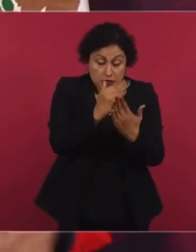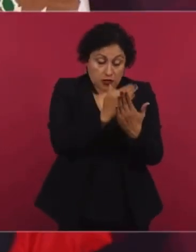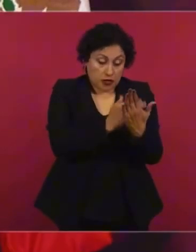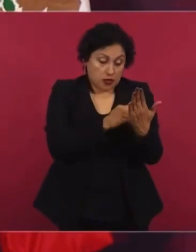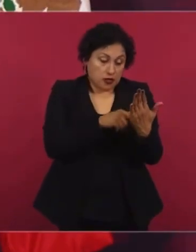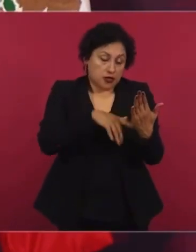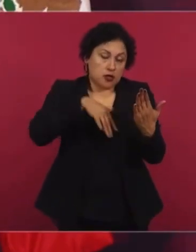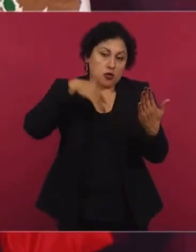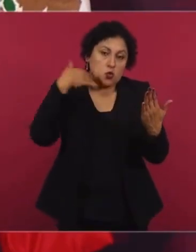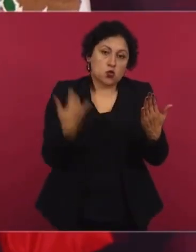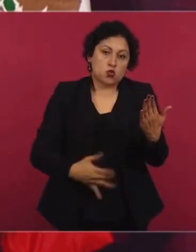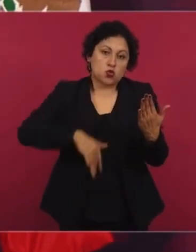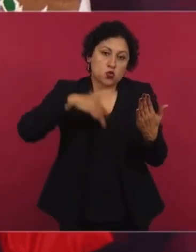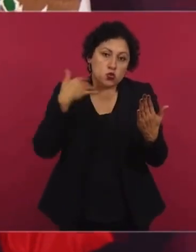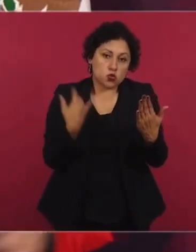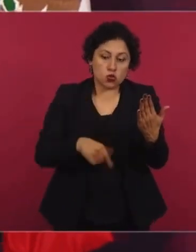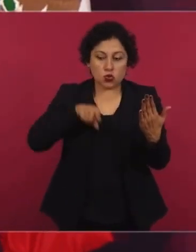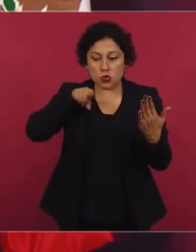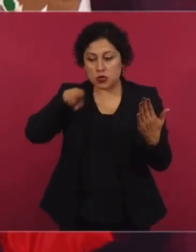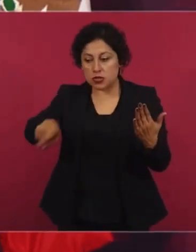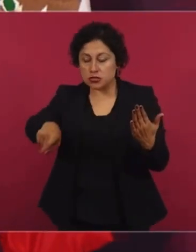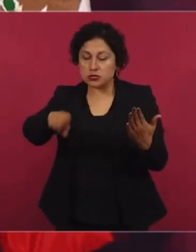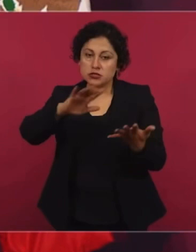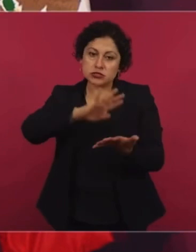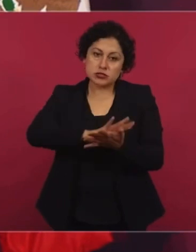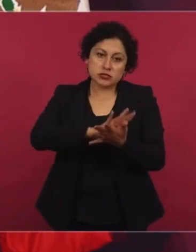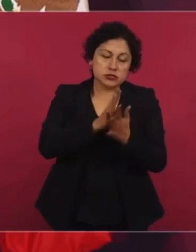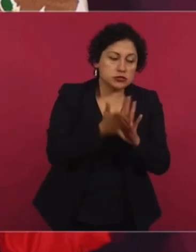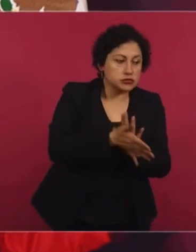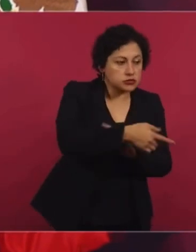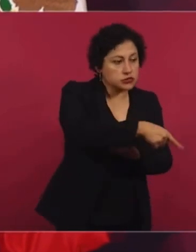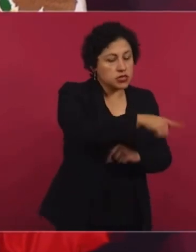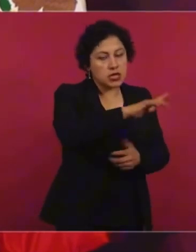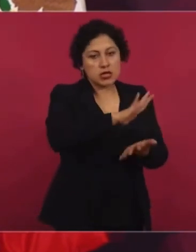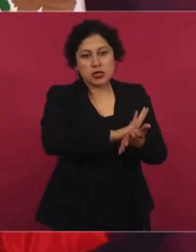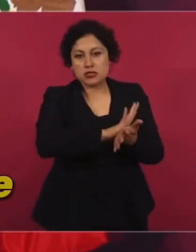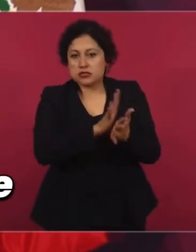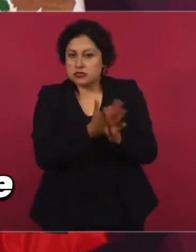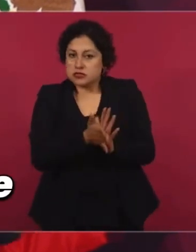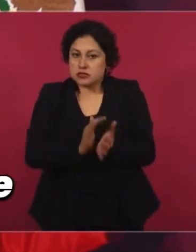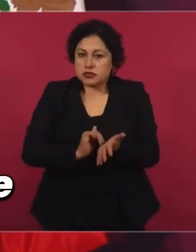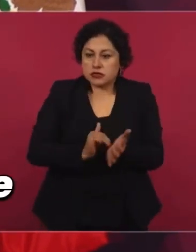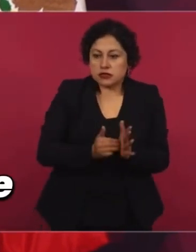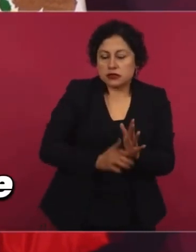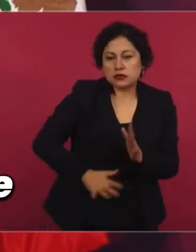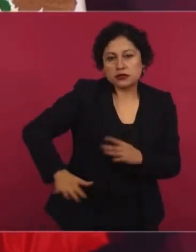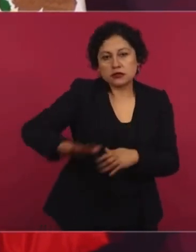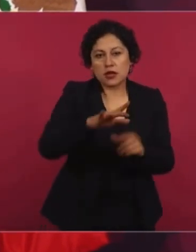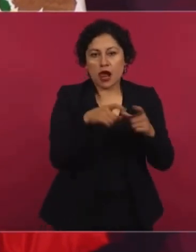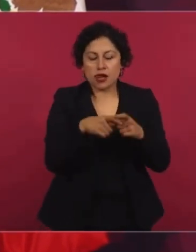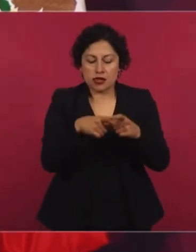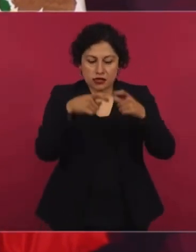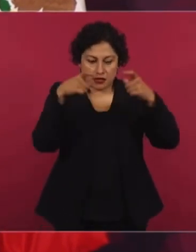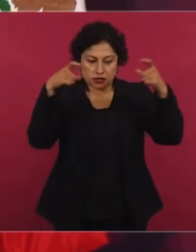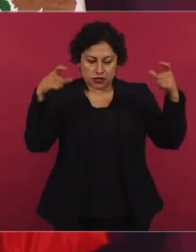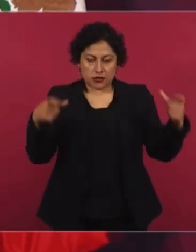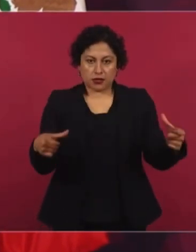e inclusive la red de complicidades que llegaba a la fiscalía